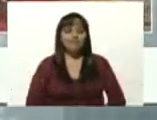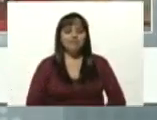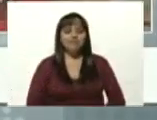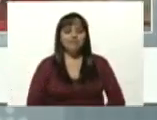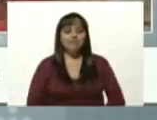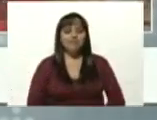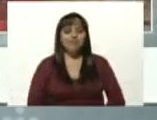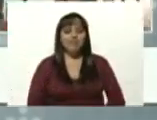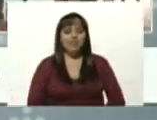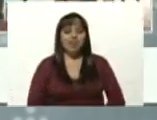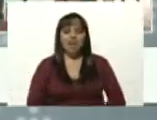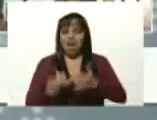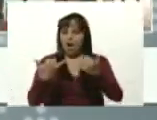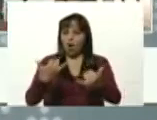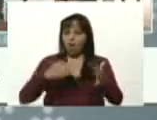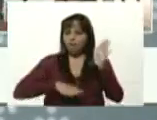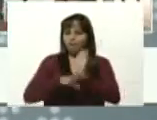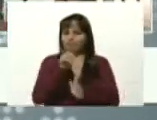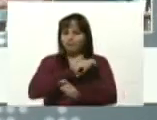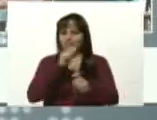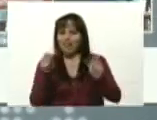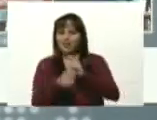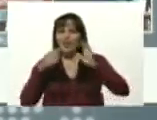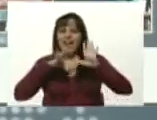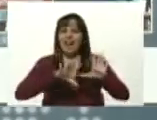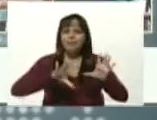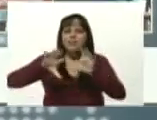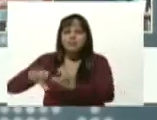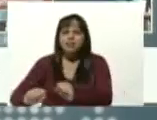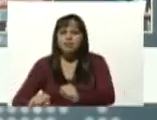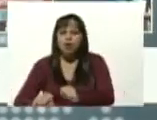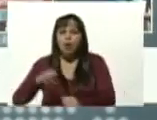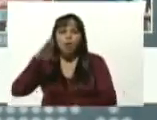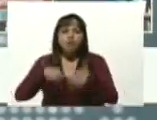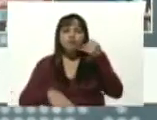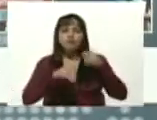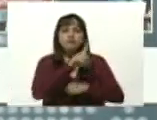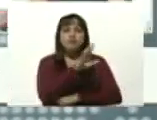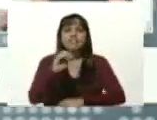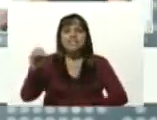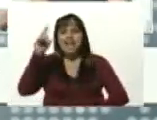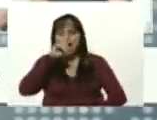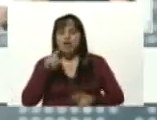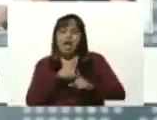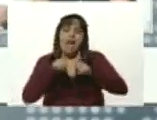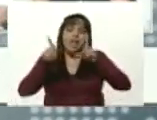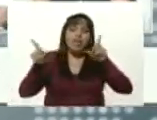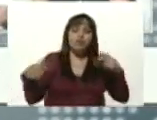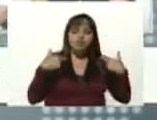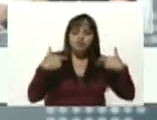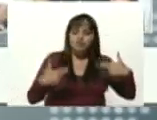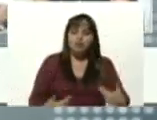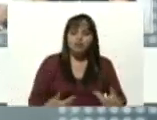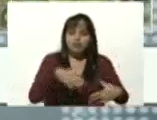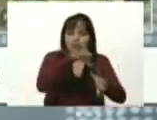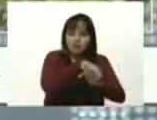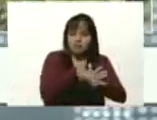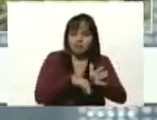Este desarrollo del capitalismo en los últimos 100 años alejó al ser humano, alejó a la sociedad de la producción.